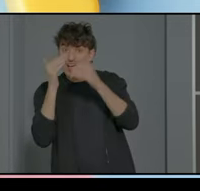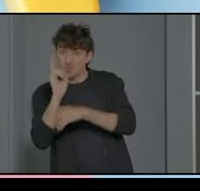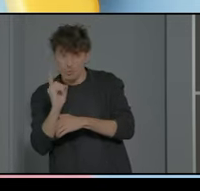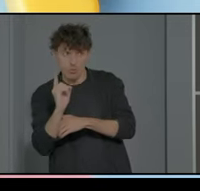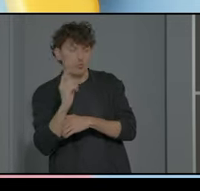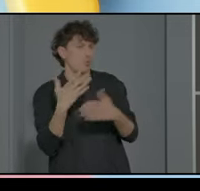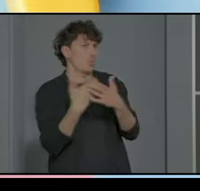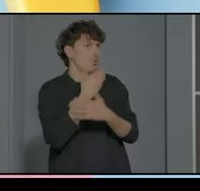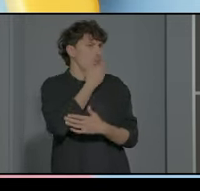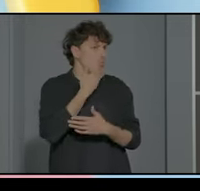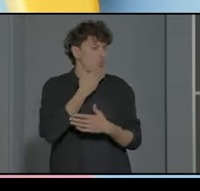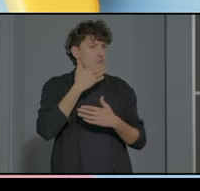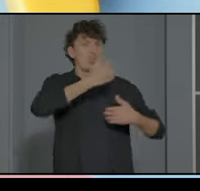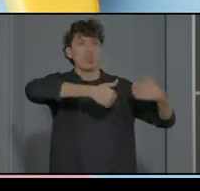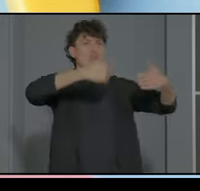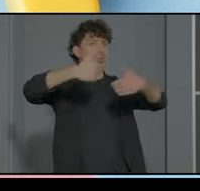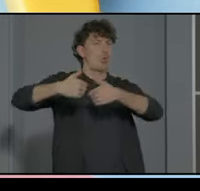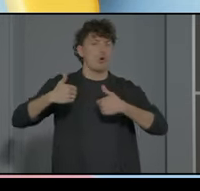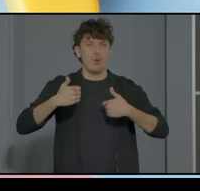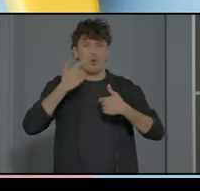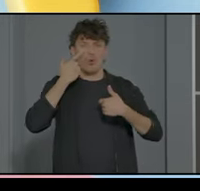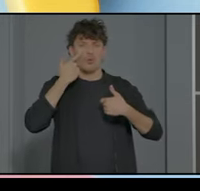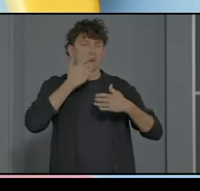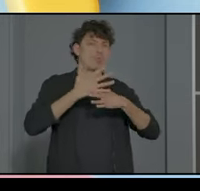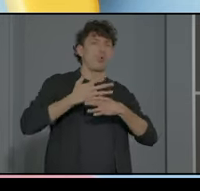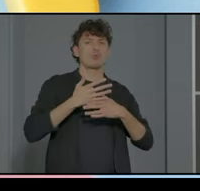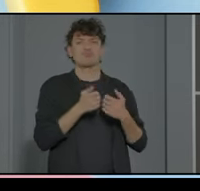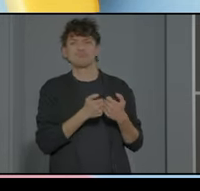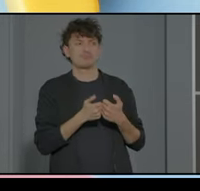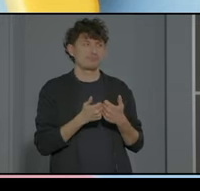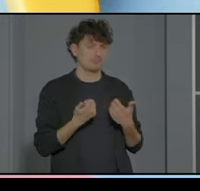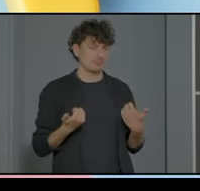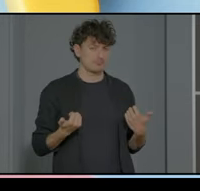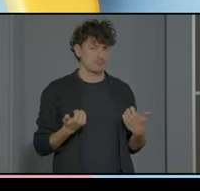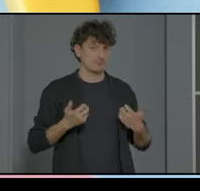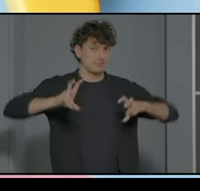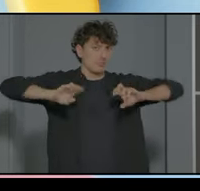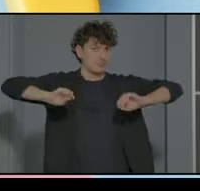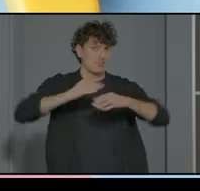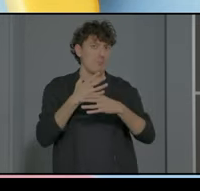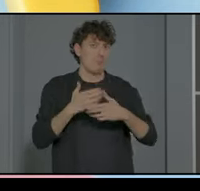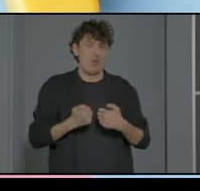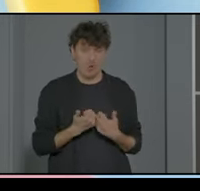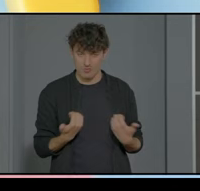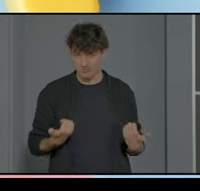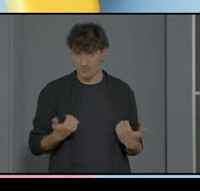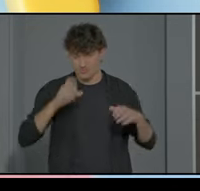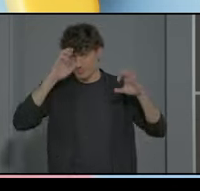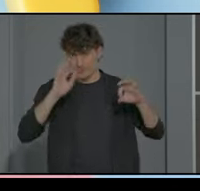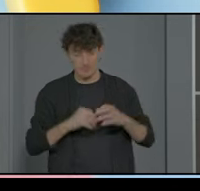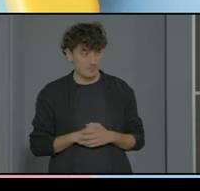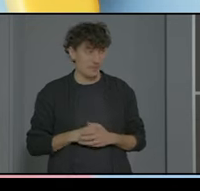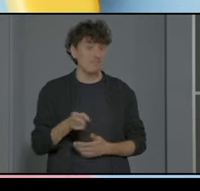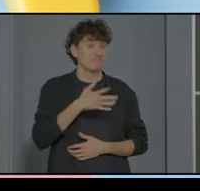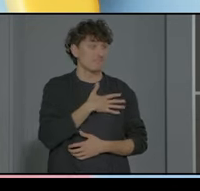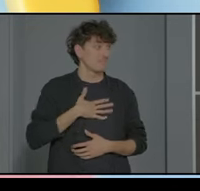un proyecto un torneo que ir a hacer de videojuegos porque bueno pues es su tema el tema de videojuegos obviamente como podéis imaginar y él